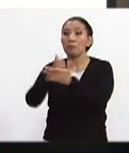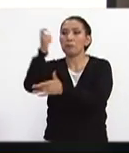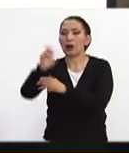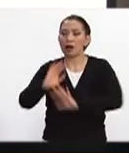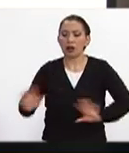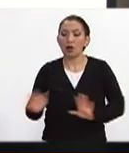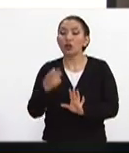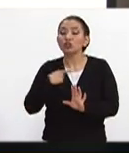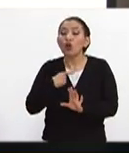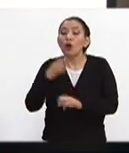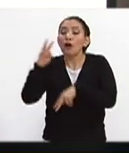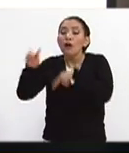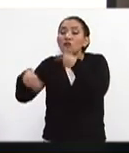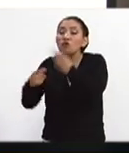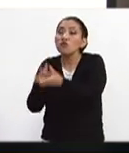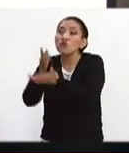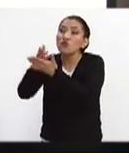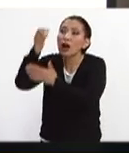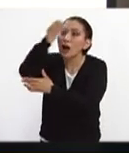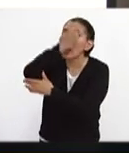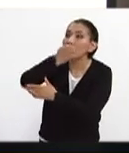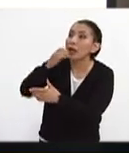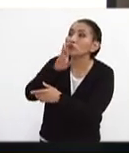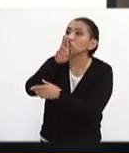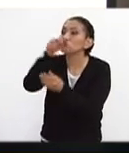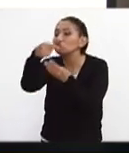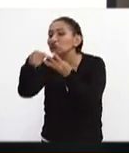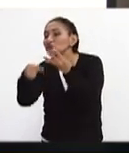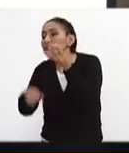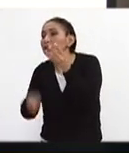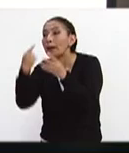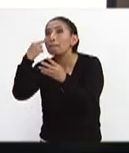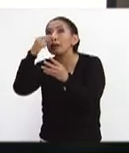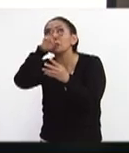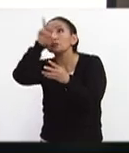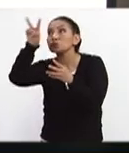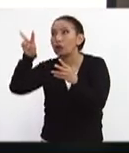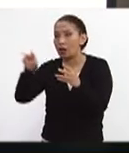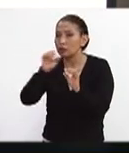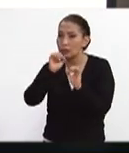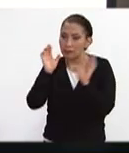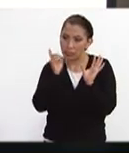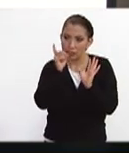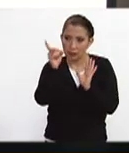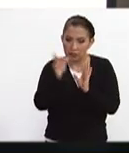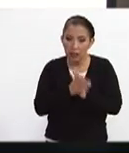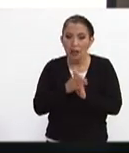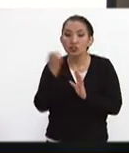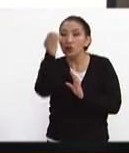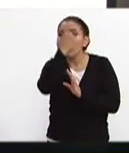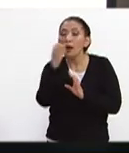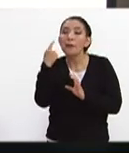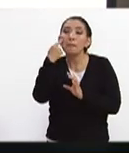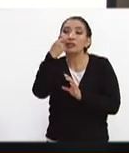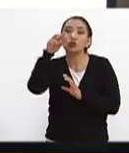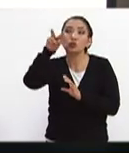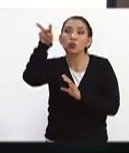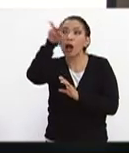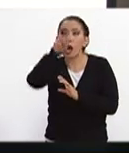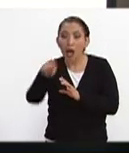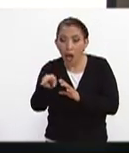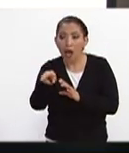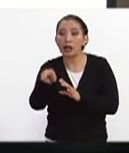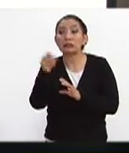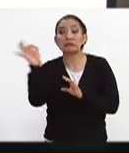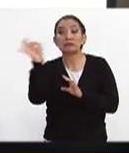simplemente venimos a darte una inspección visual también hay que decirlo son inspecciones visuales